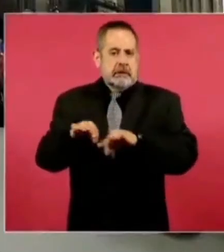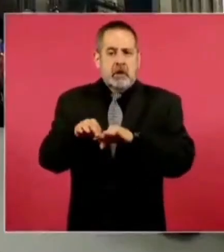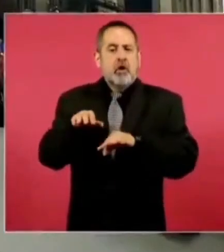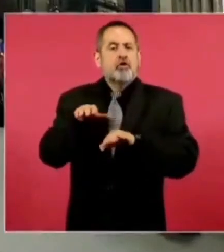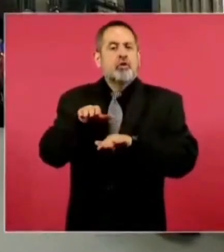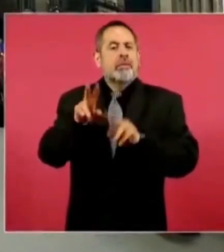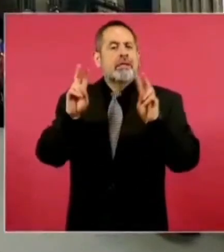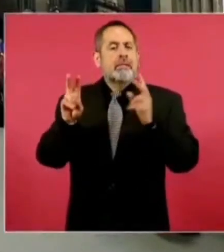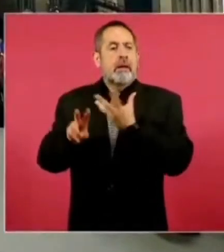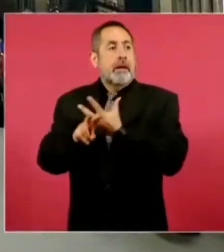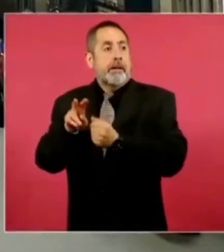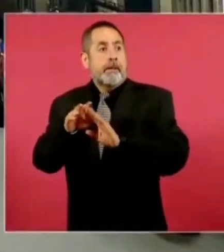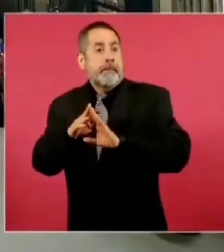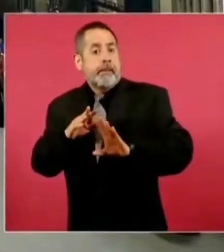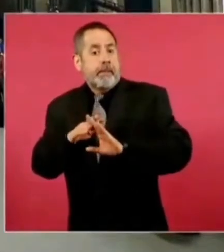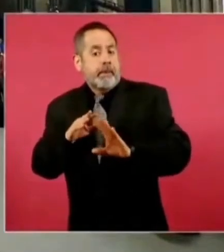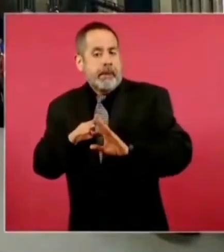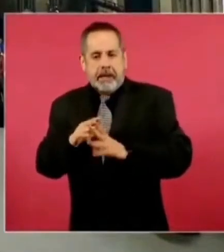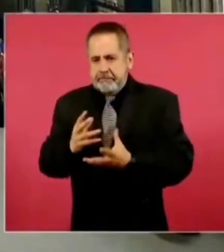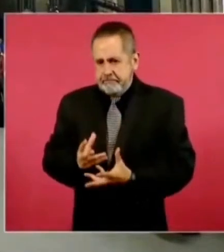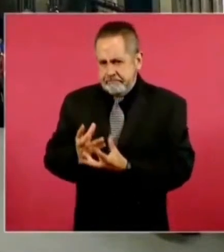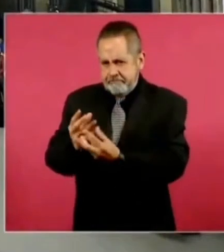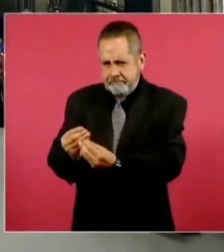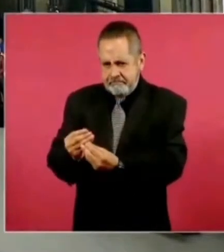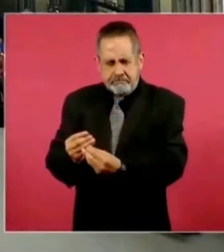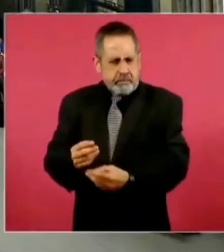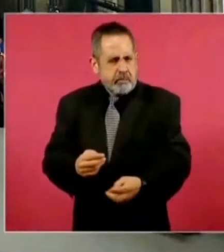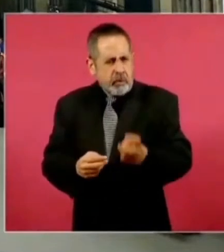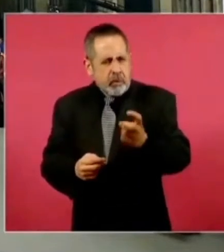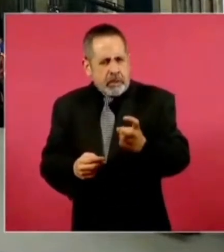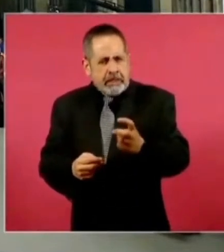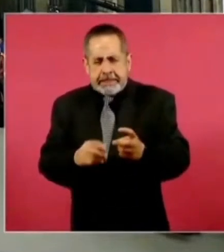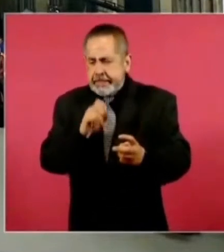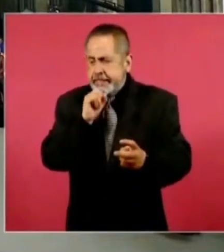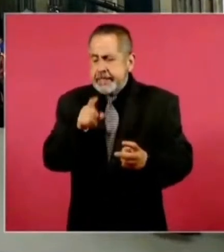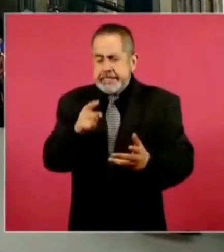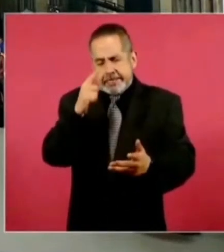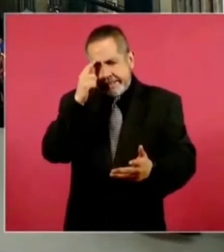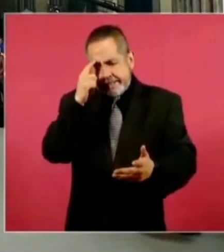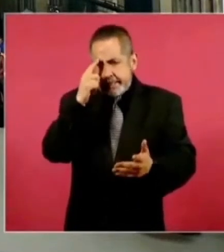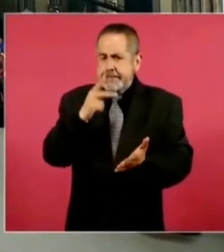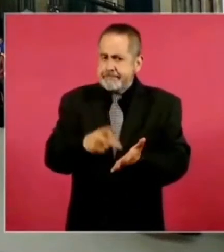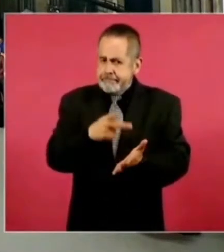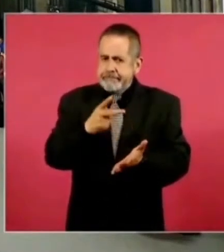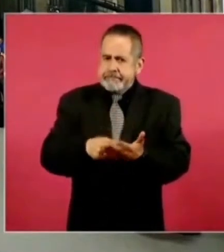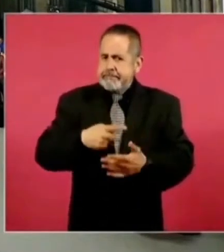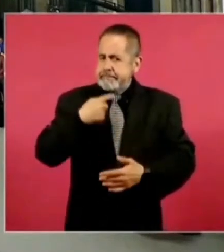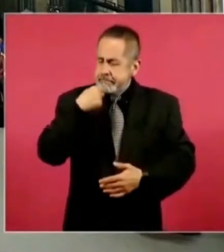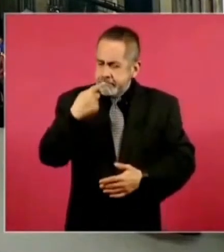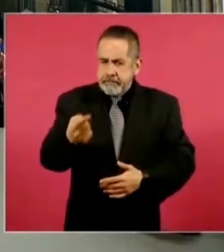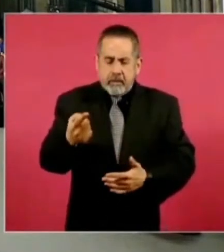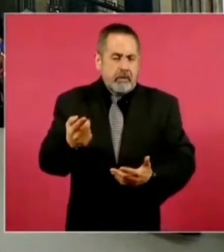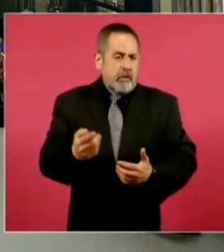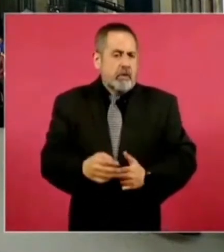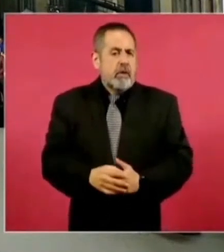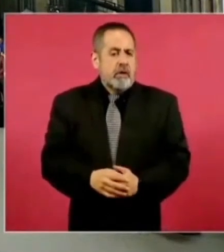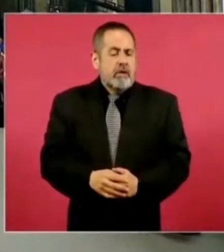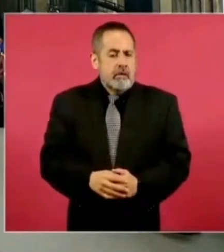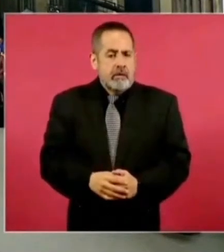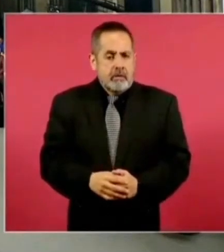migrantes. Por eso también insistimos mucho en que es